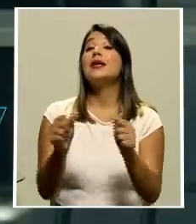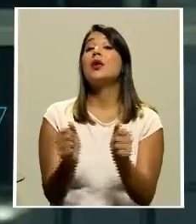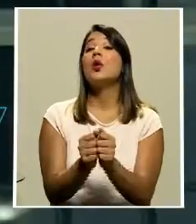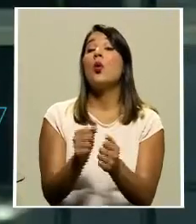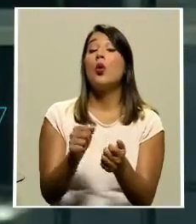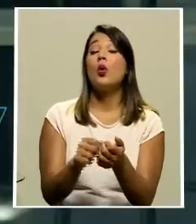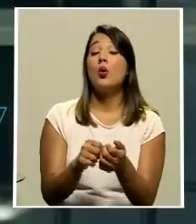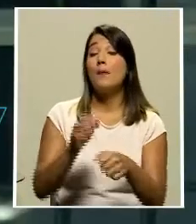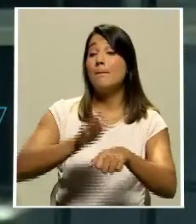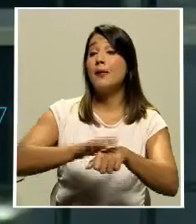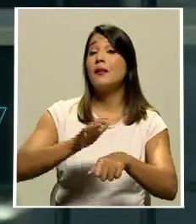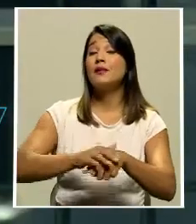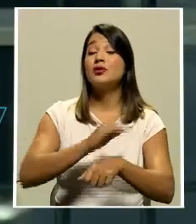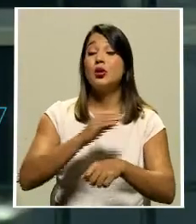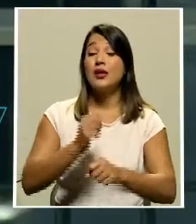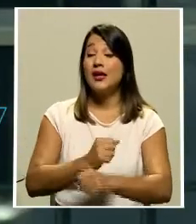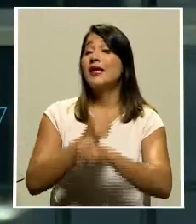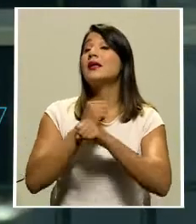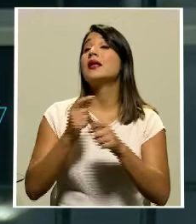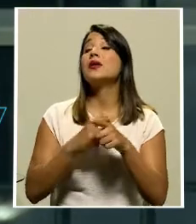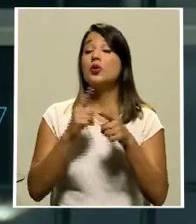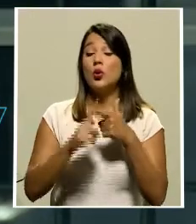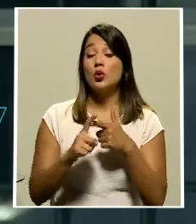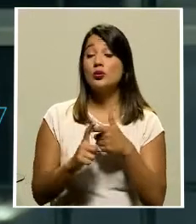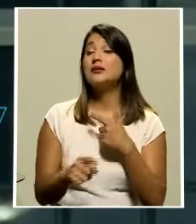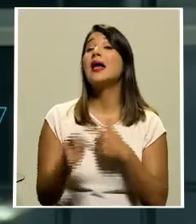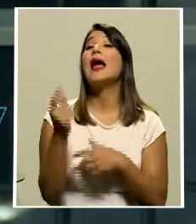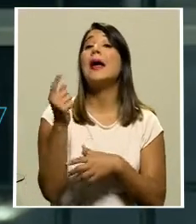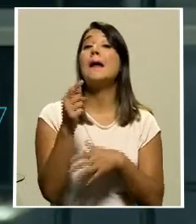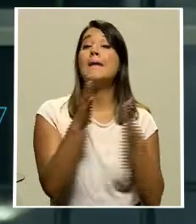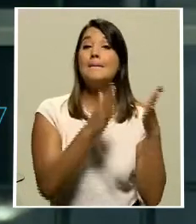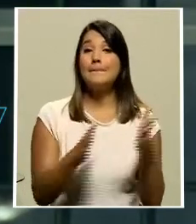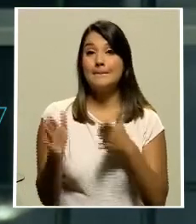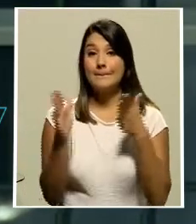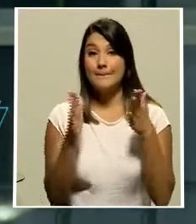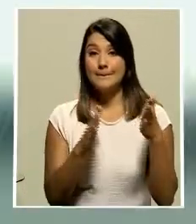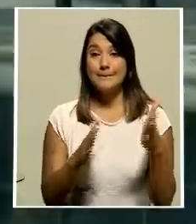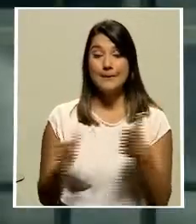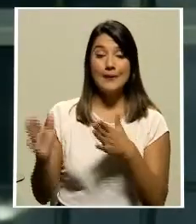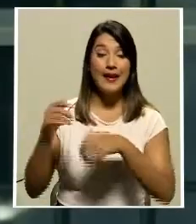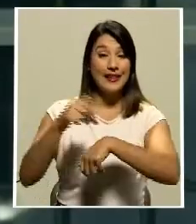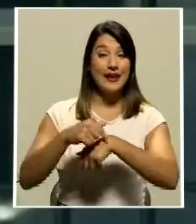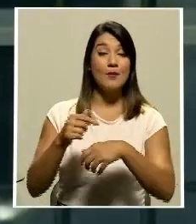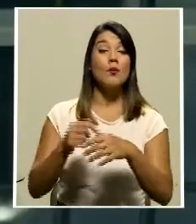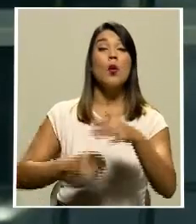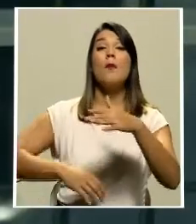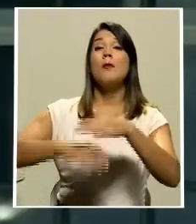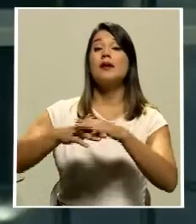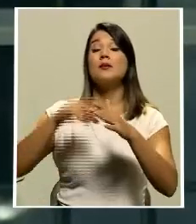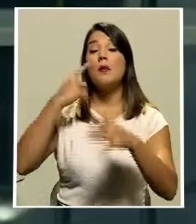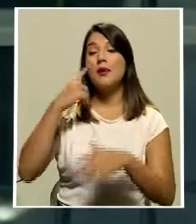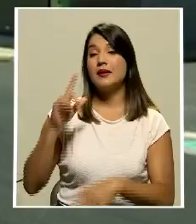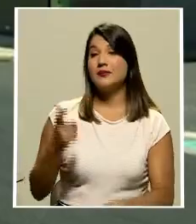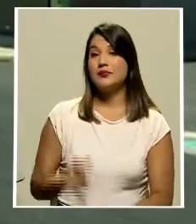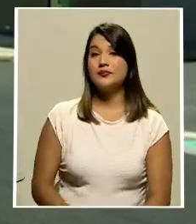garantías y por lo tanto el plazo máximo del financiamiento en los créditos avalados y garantizados